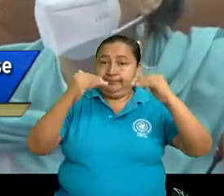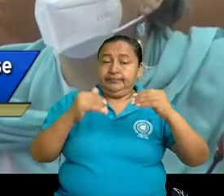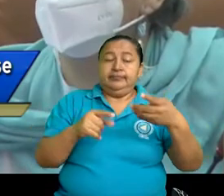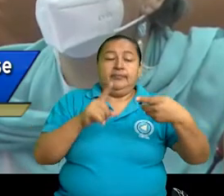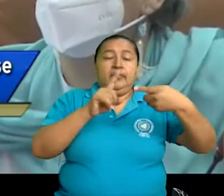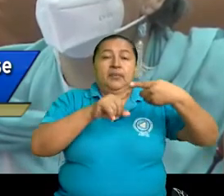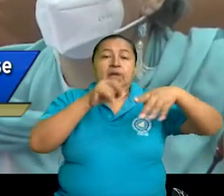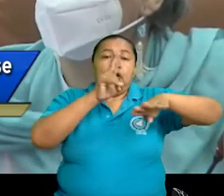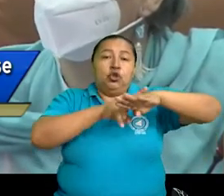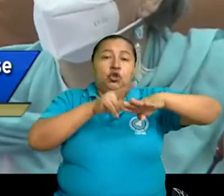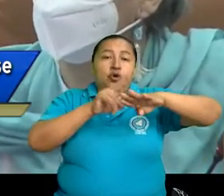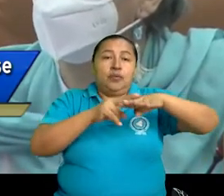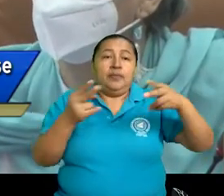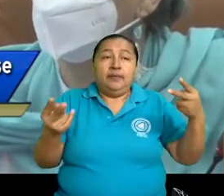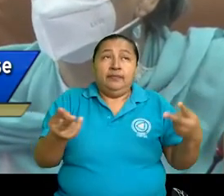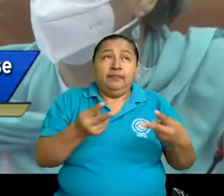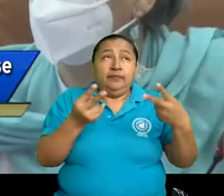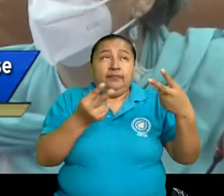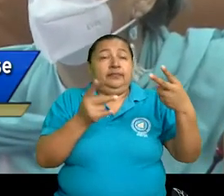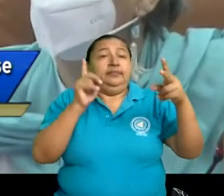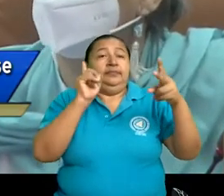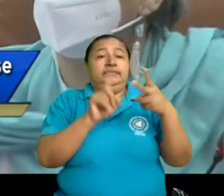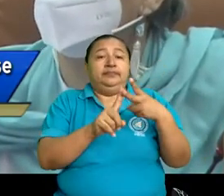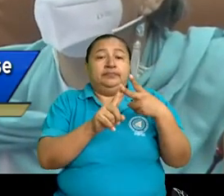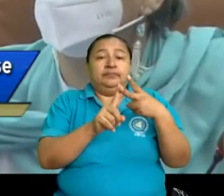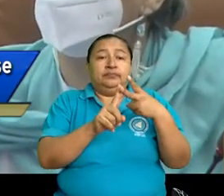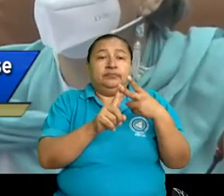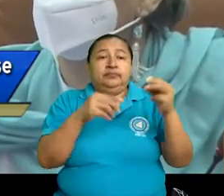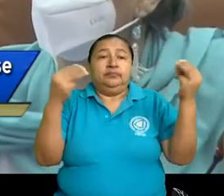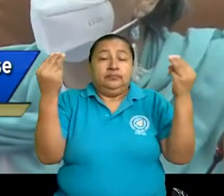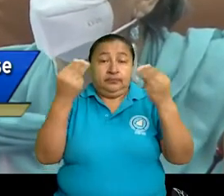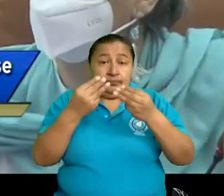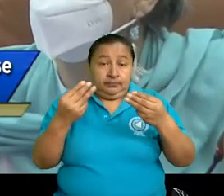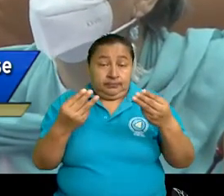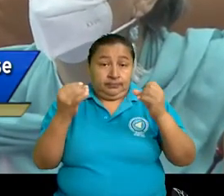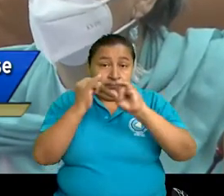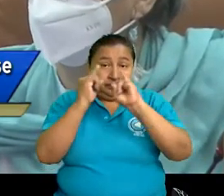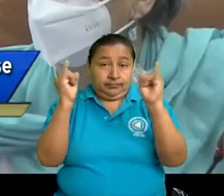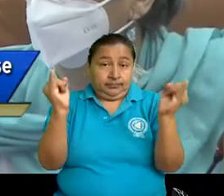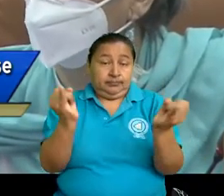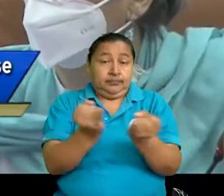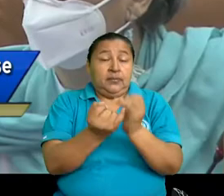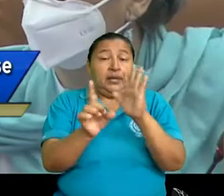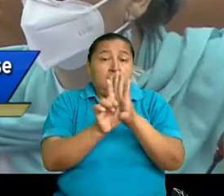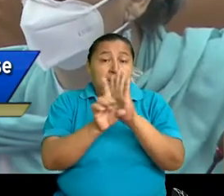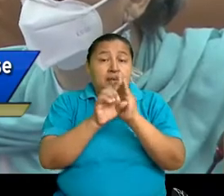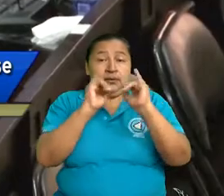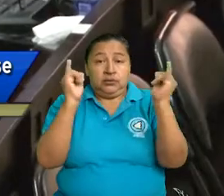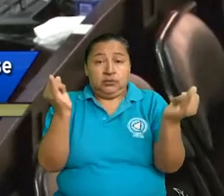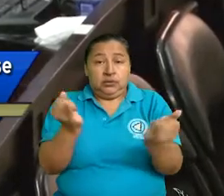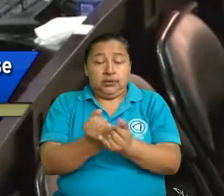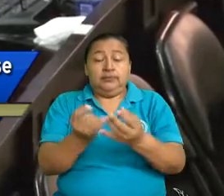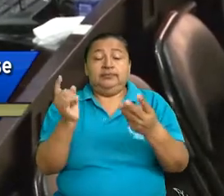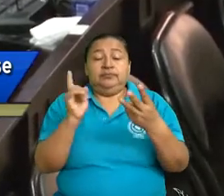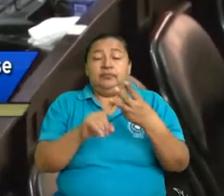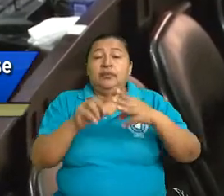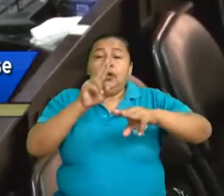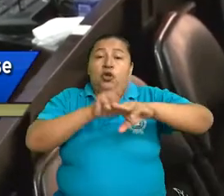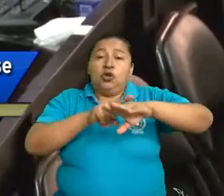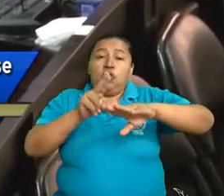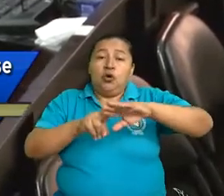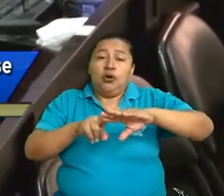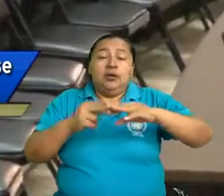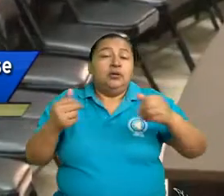Normas vigentes, instrumentos internacionales, normas sin